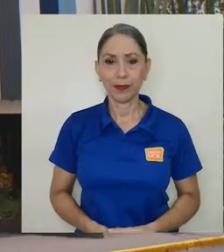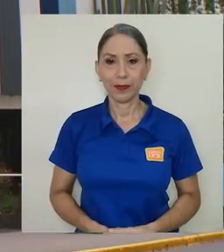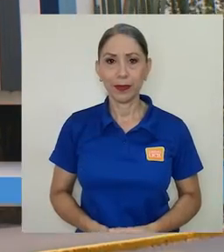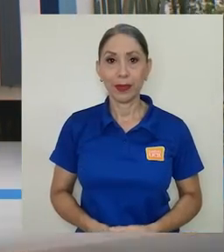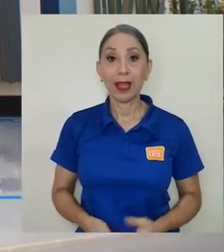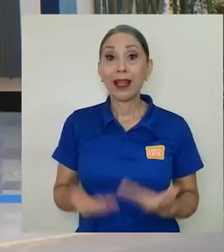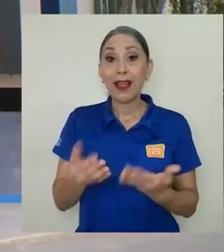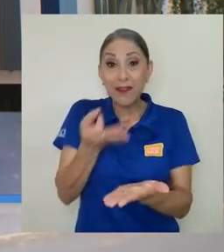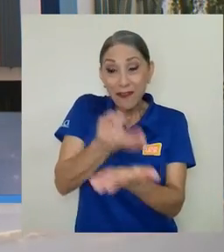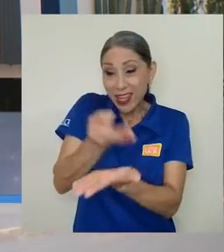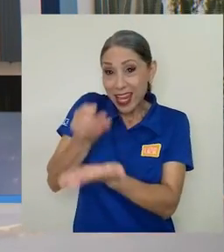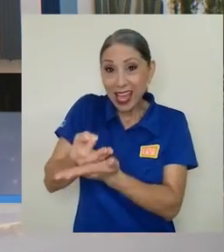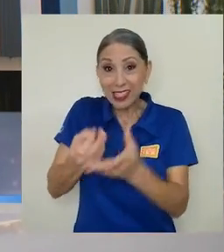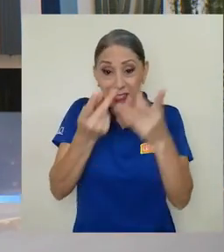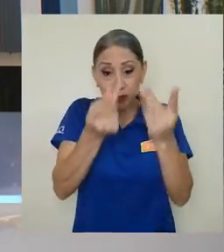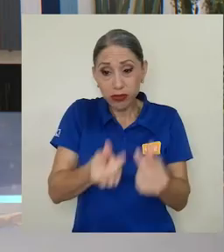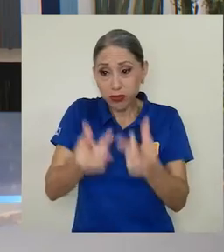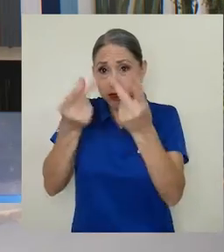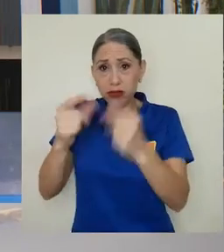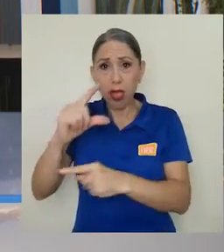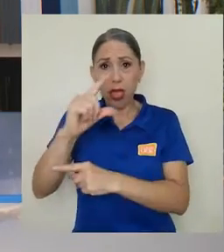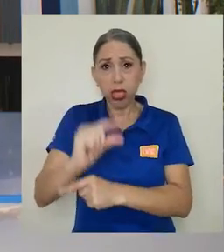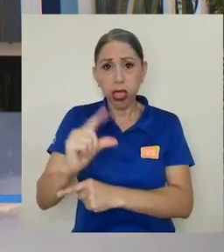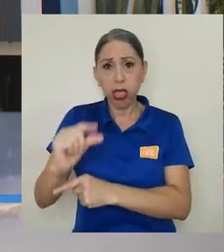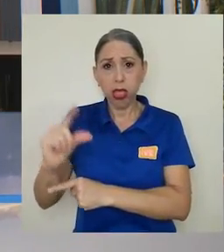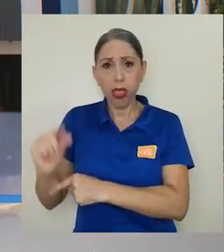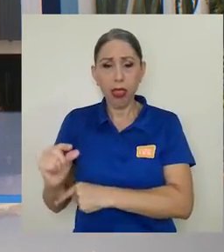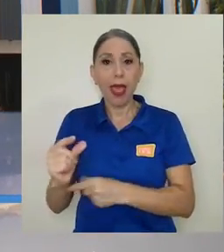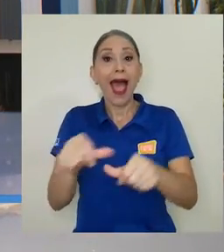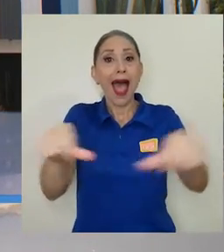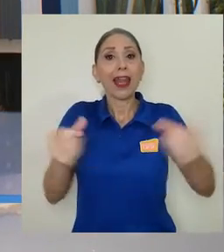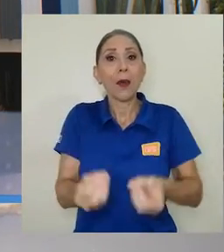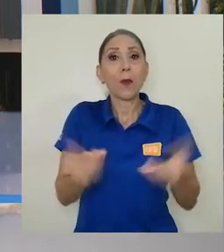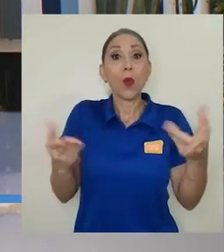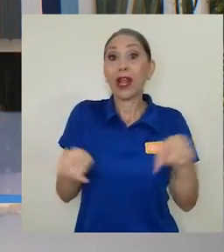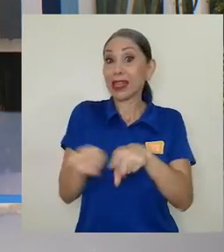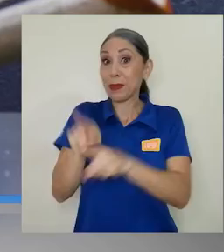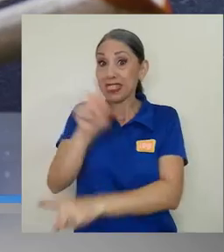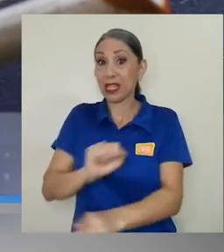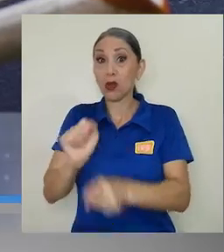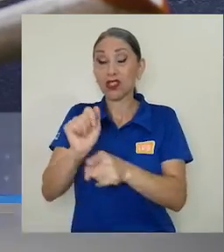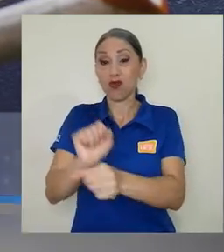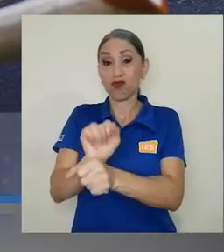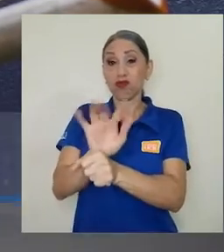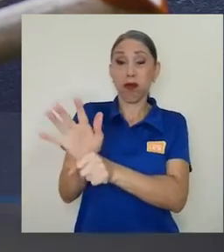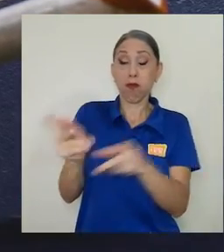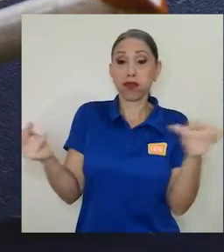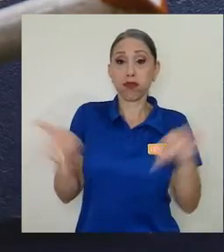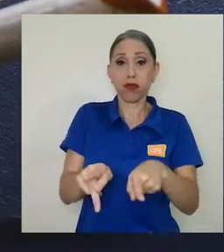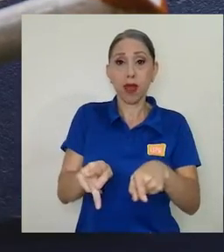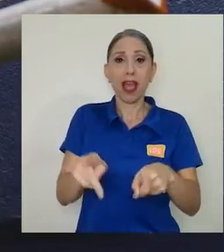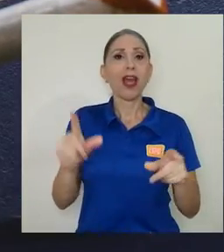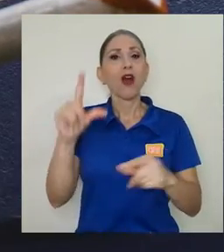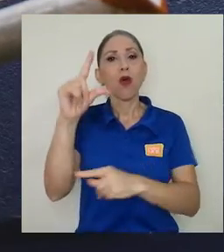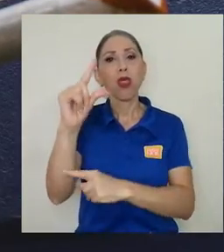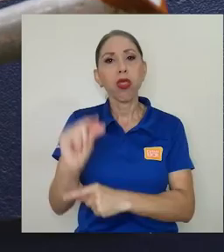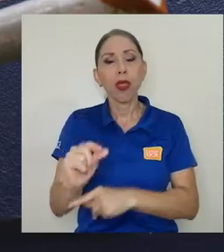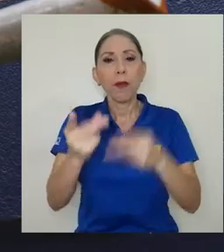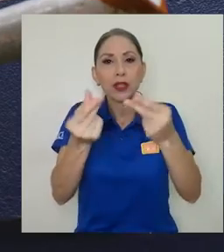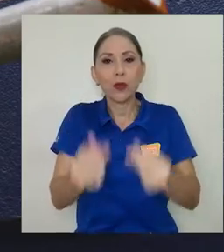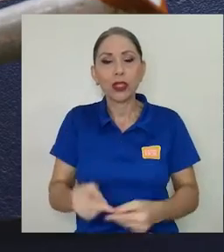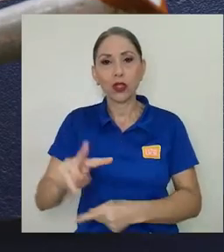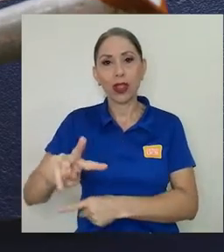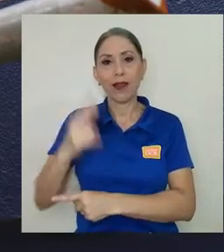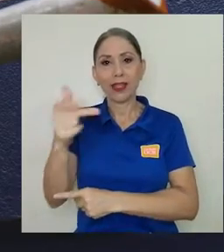Los recortes en finanzas del sector público y la crisis sanitaria por el COVID-19 redujeron el presupuesto de la Vicerrectoría de